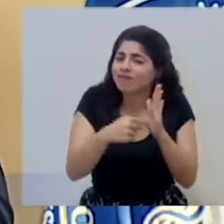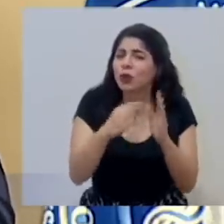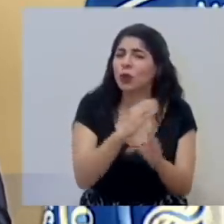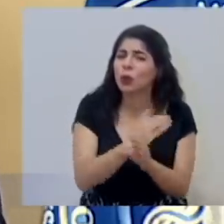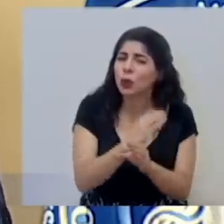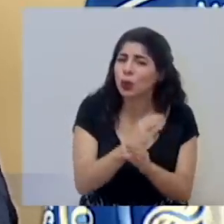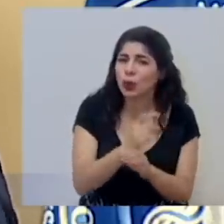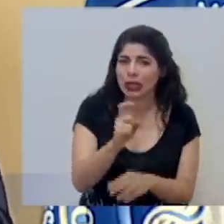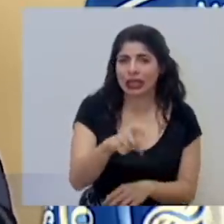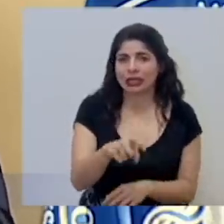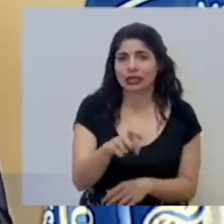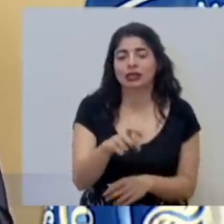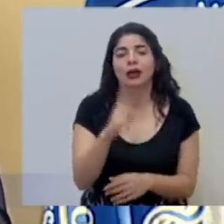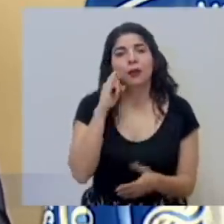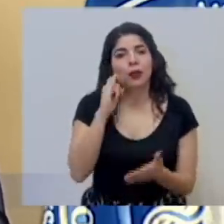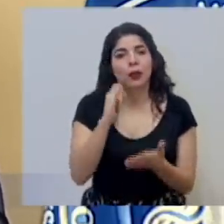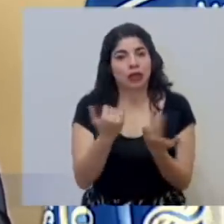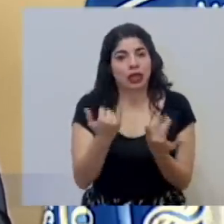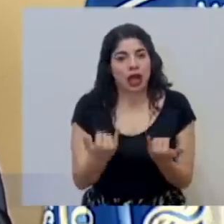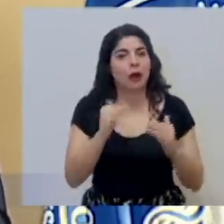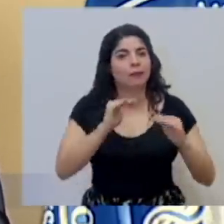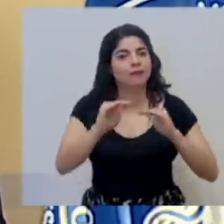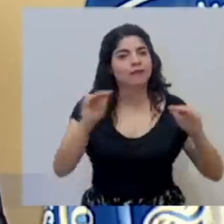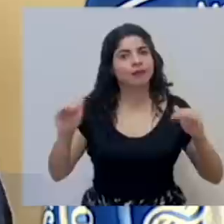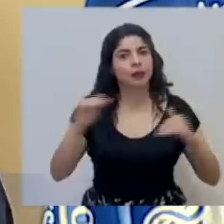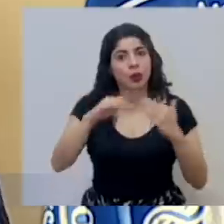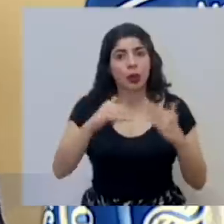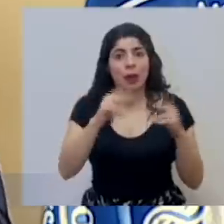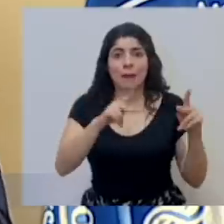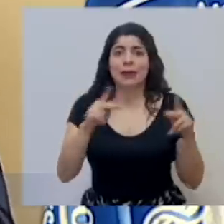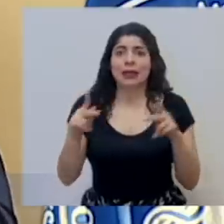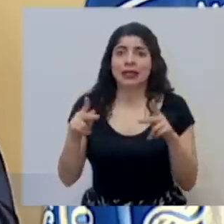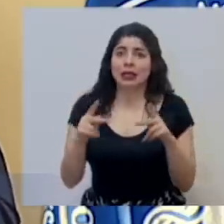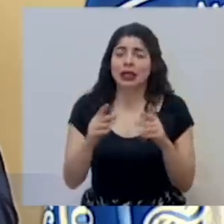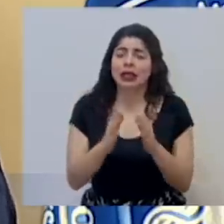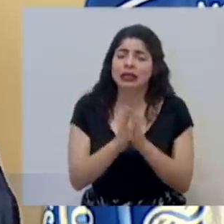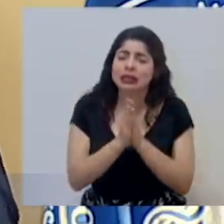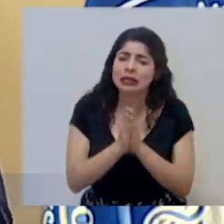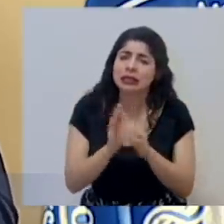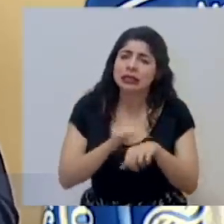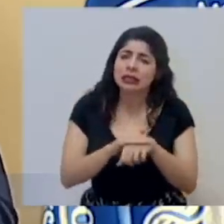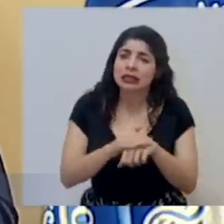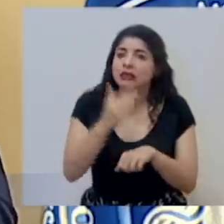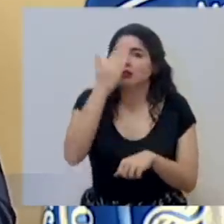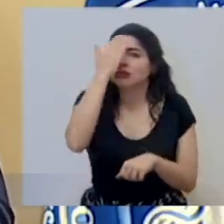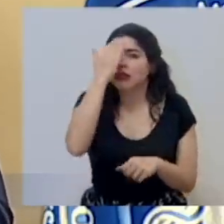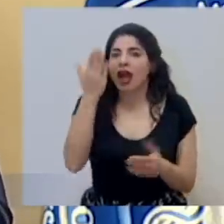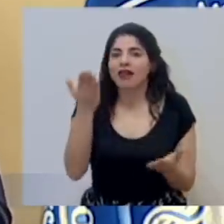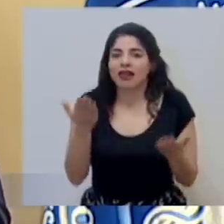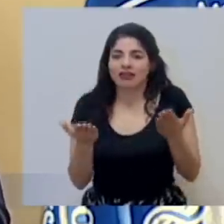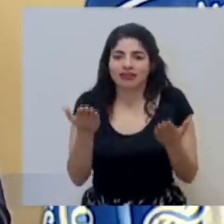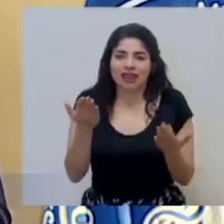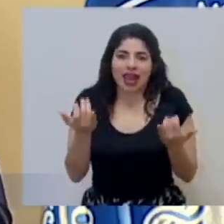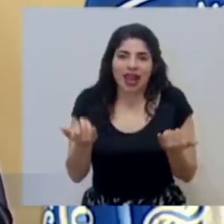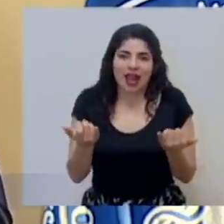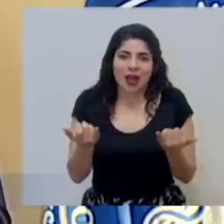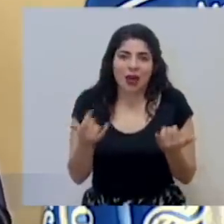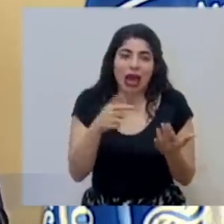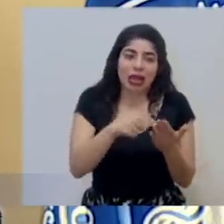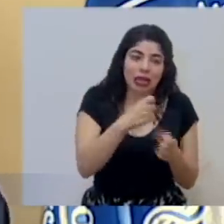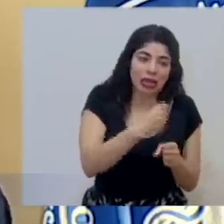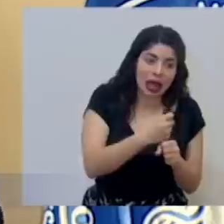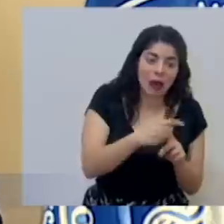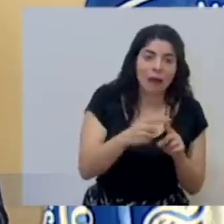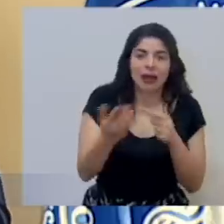el tema de cuidarnos, y ese es el llamado que le estamos haciendo hoy a la gente, encarecidamente, sopesando también la situación que